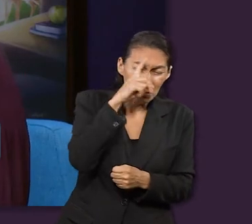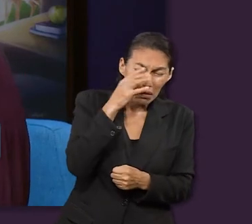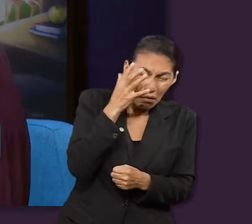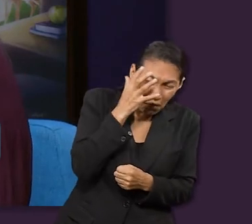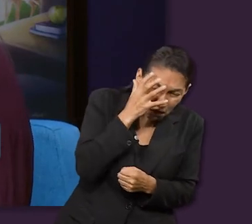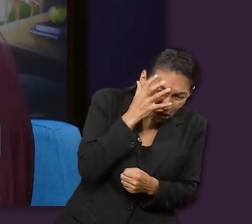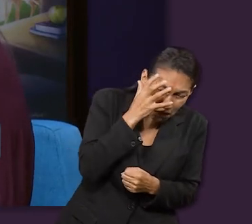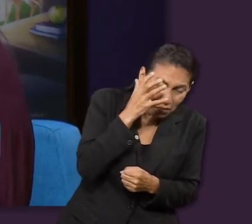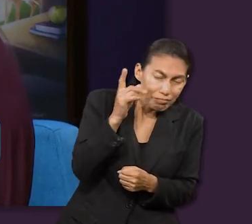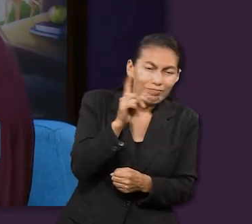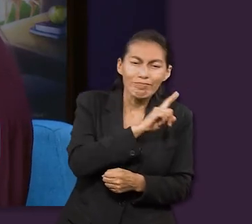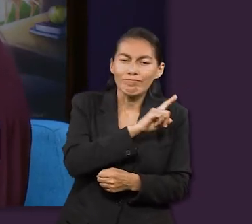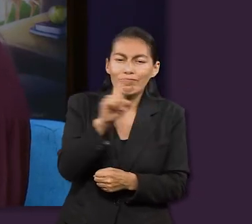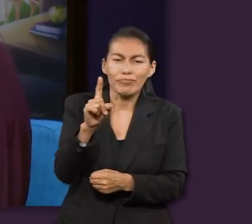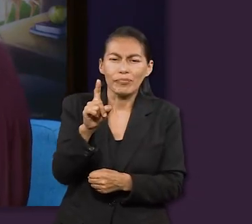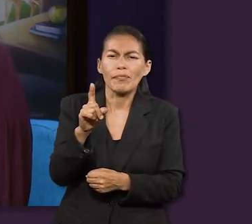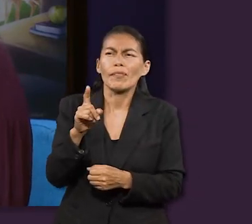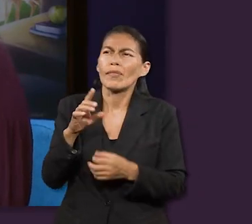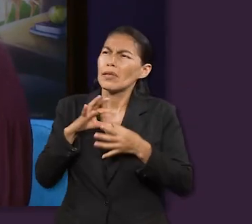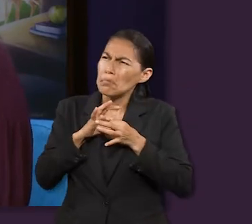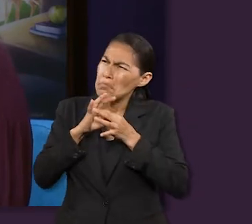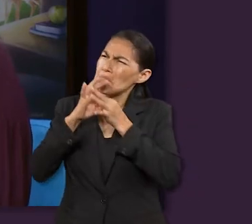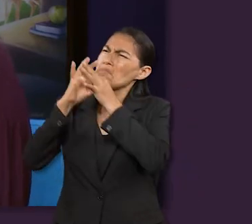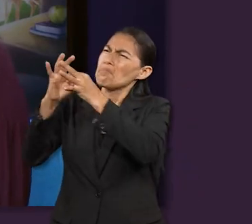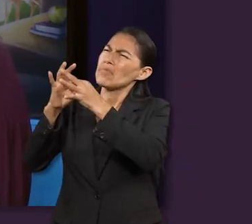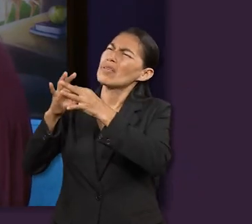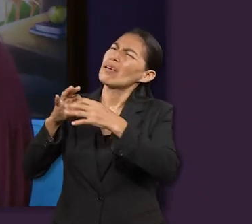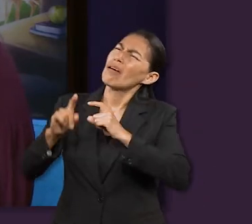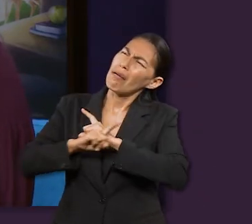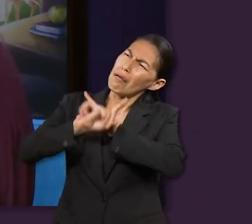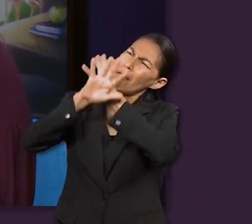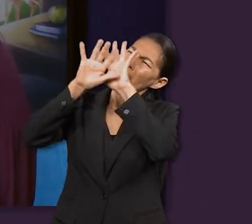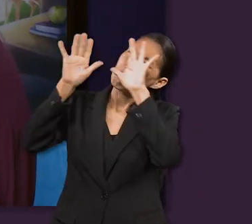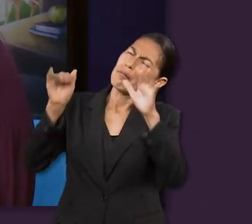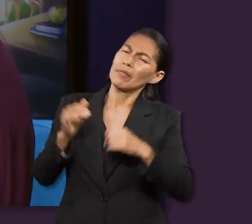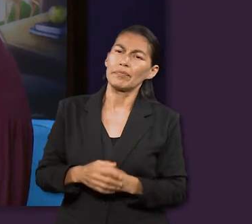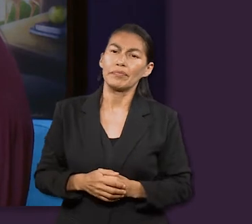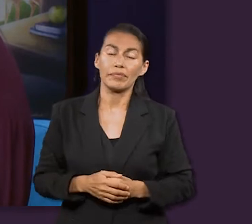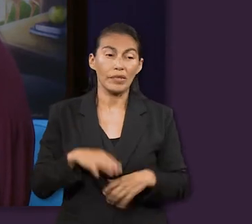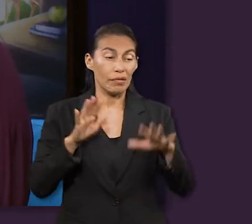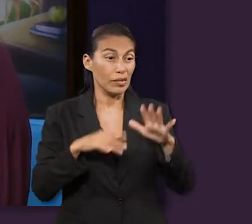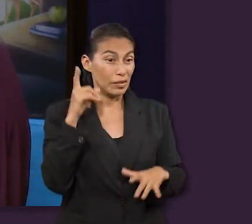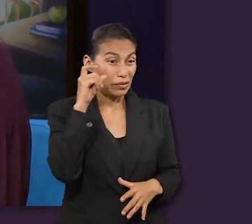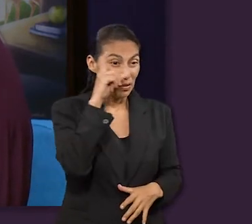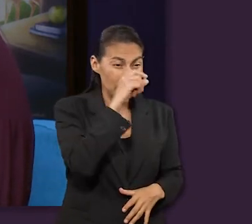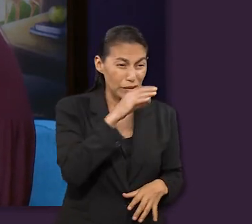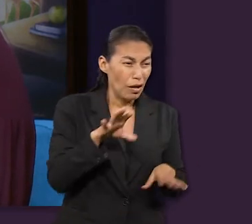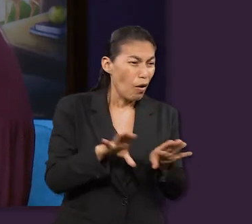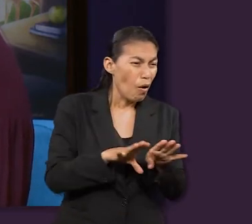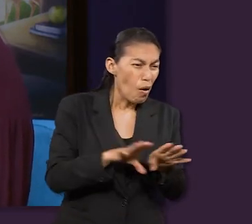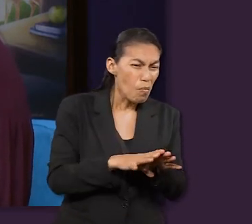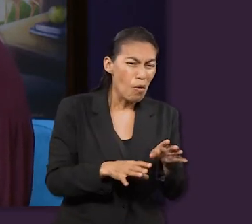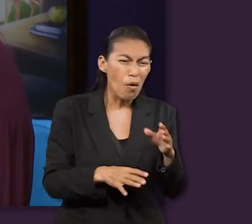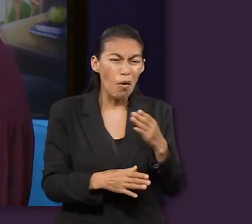difícil, qué difícil es ponernos en un estado de gratitud cuando todo alrededor está mal. Tenemos